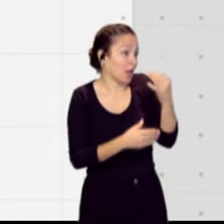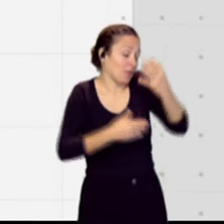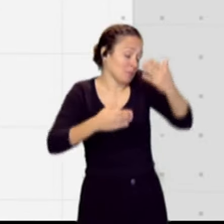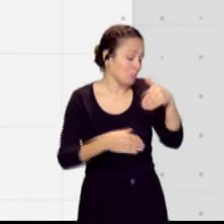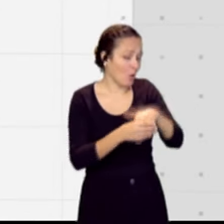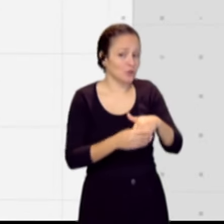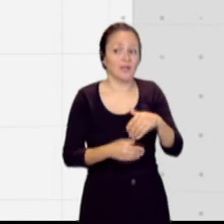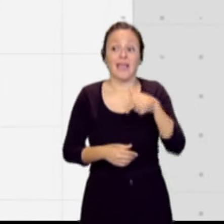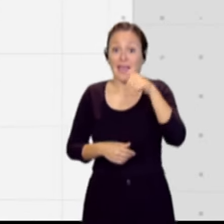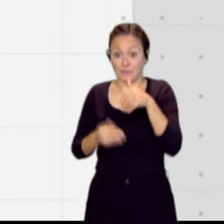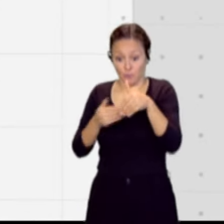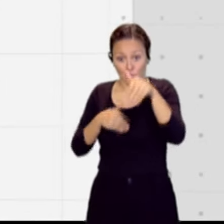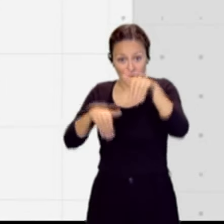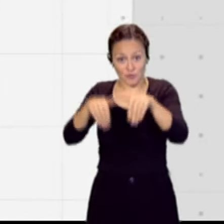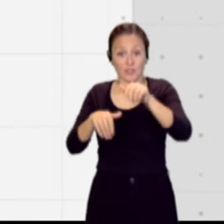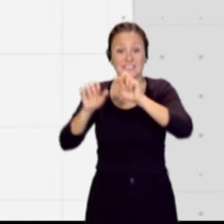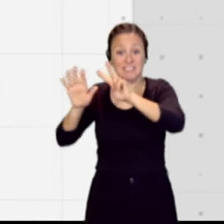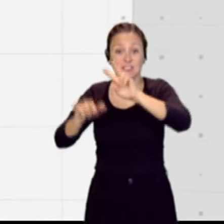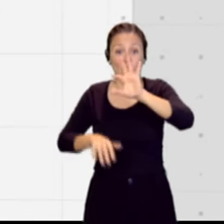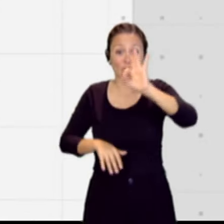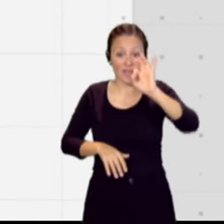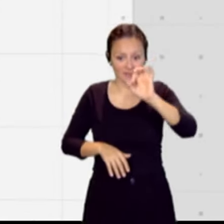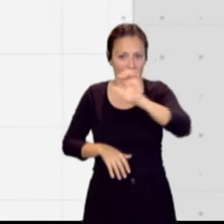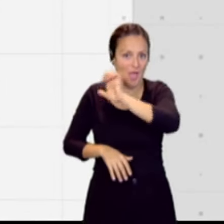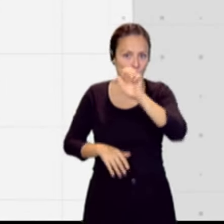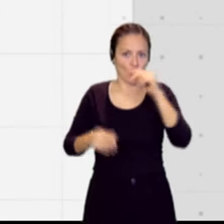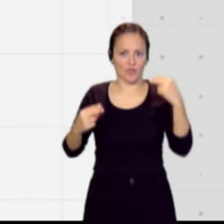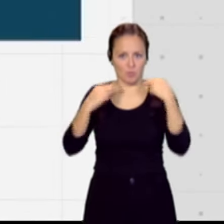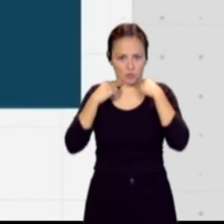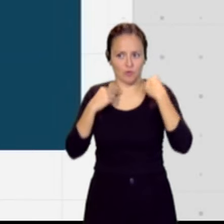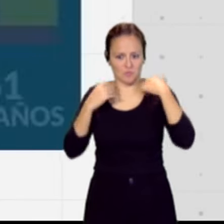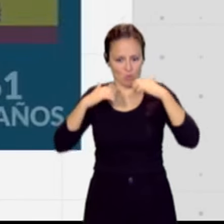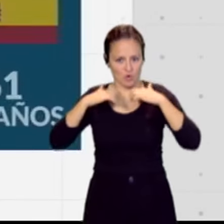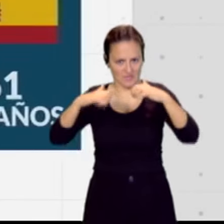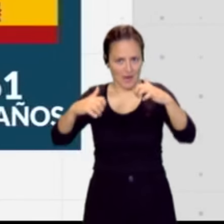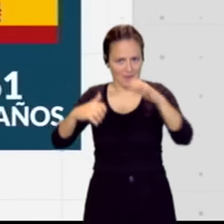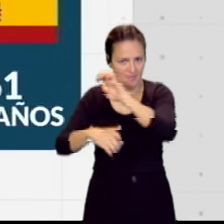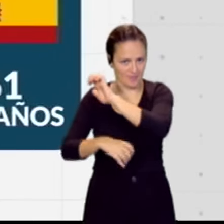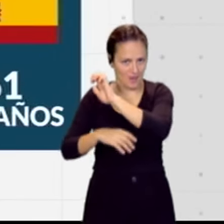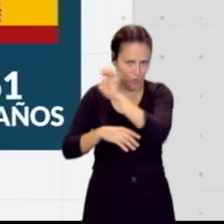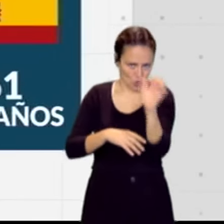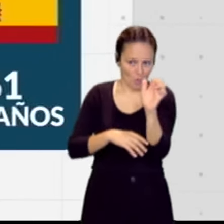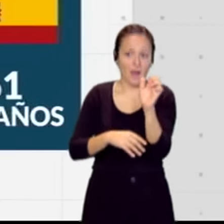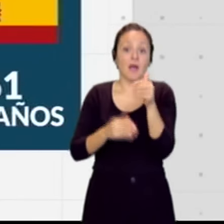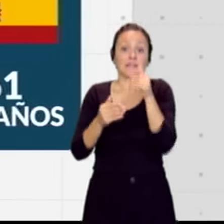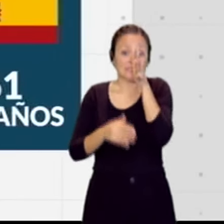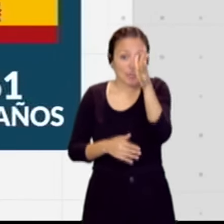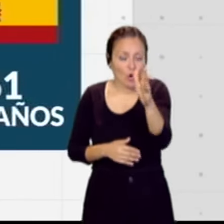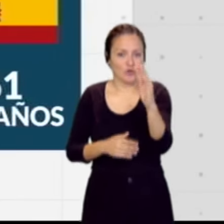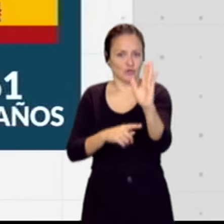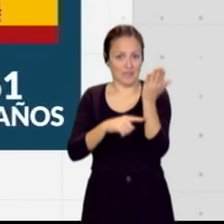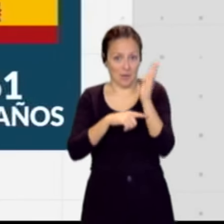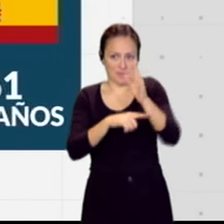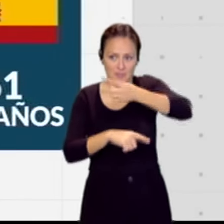En estos comicios elegiremos a los 720 eurodiputados que nos representarán en la Eurocámara durante los próximos 5 años. En España escogeremos a